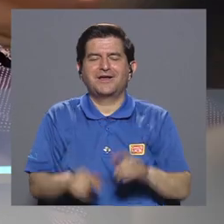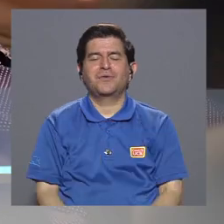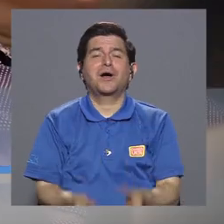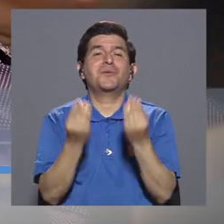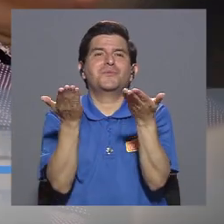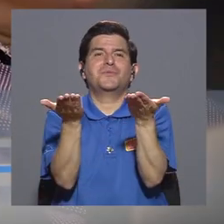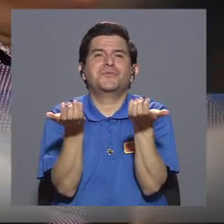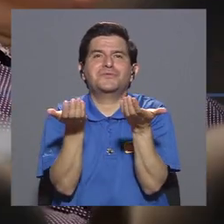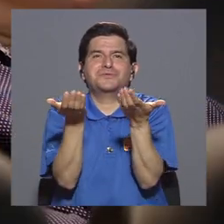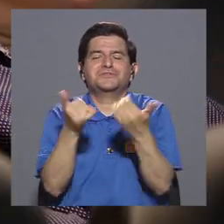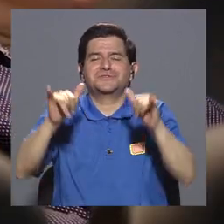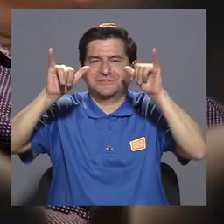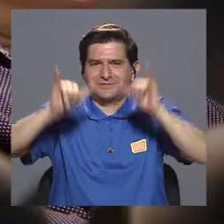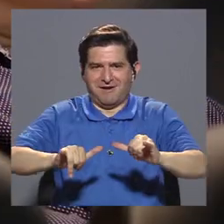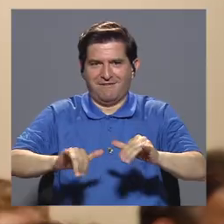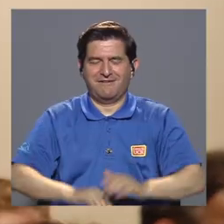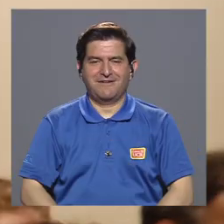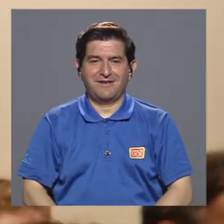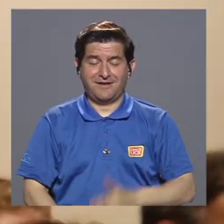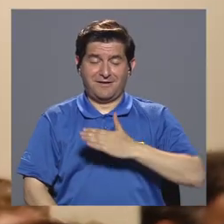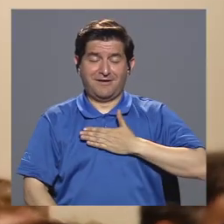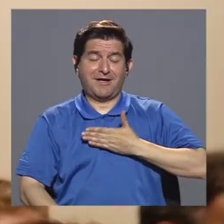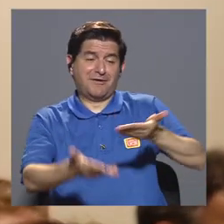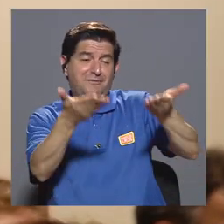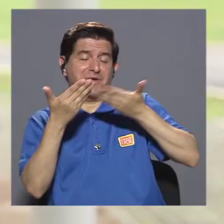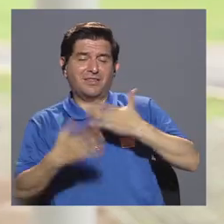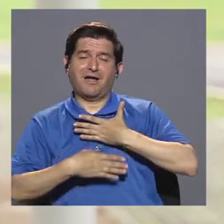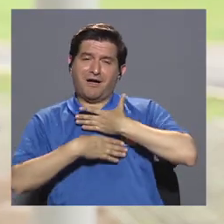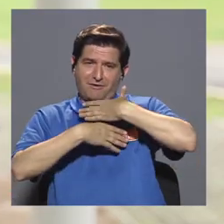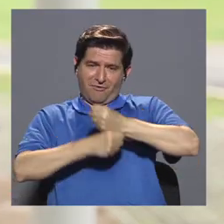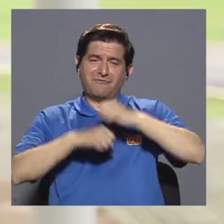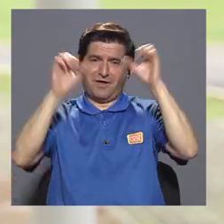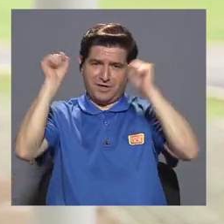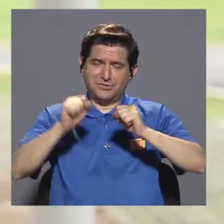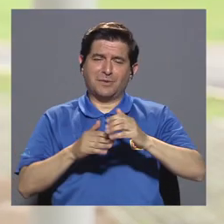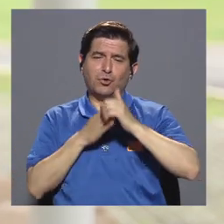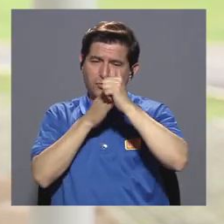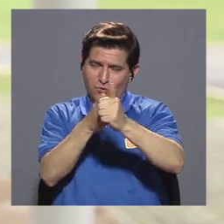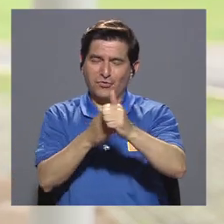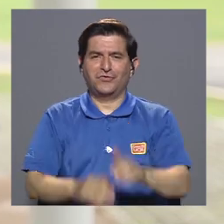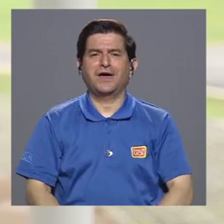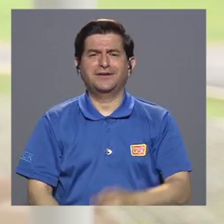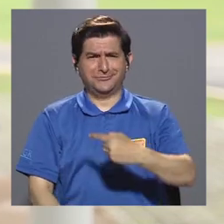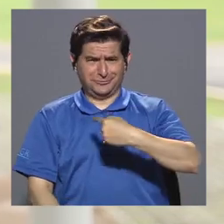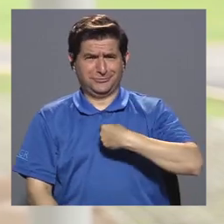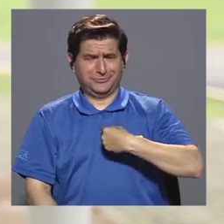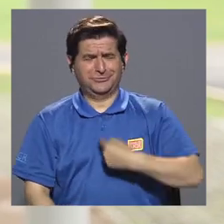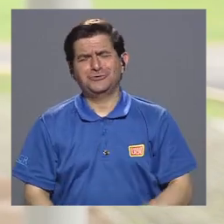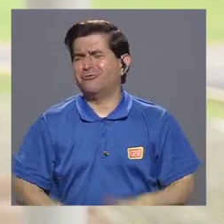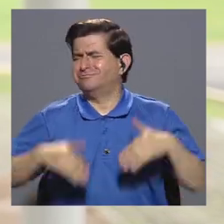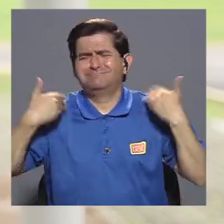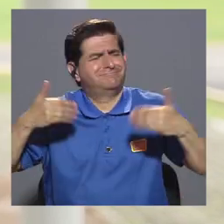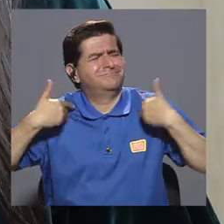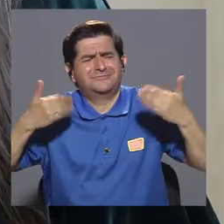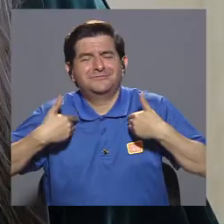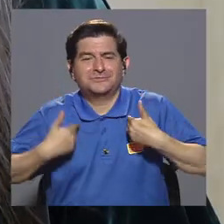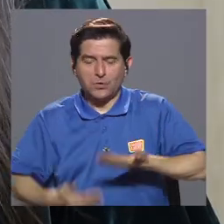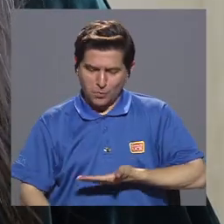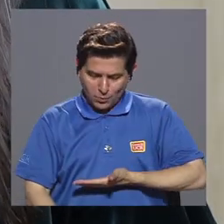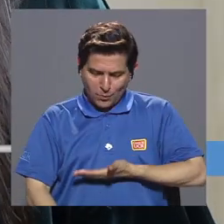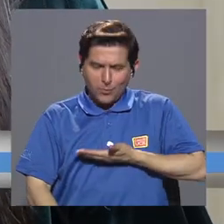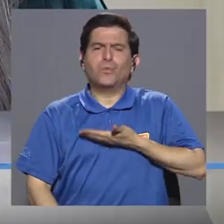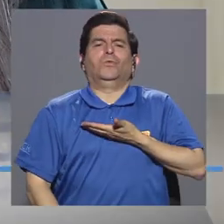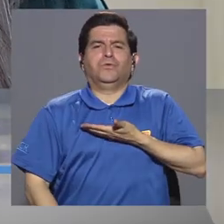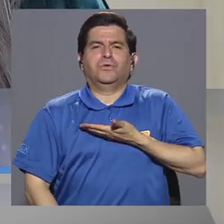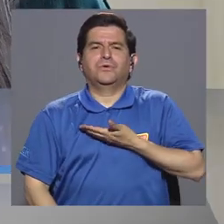donde muchos quisieran estar y que me han otorgado a mí la confianza de poderles dirigir. Así es que estoy sumamente feliz. Es un